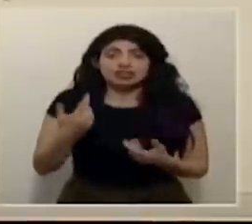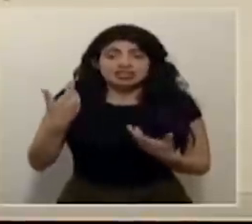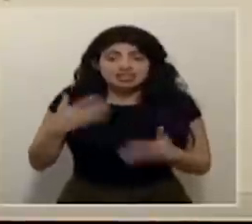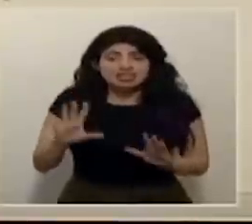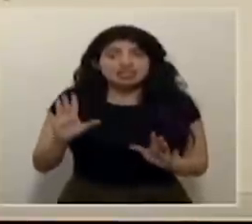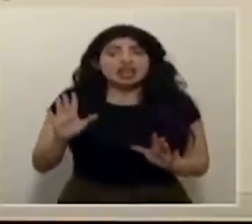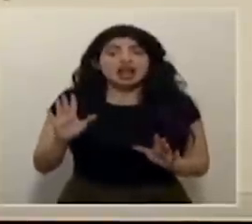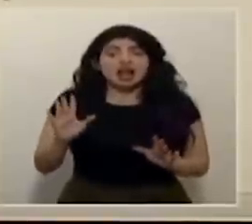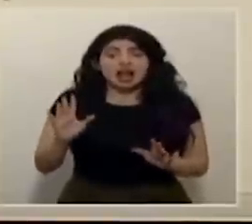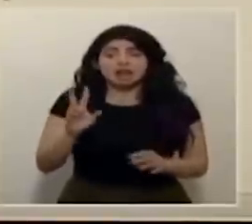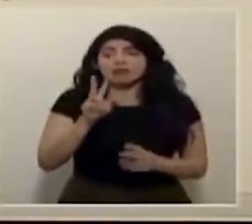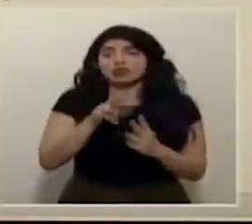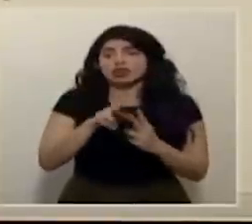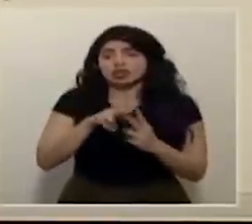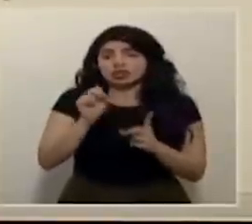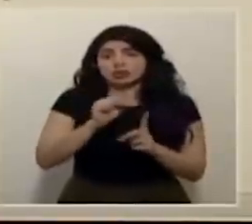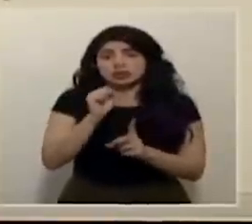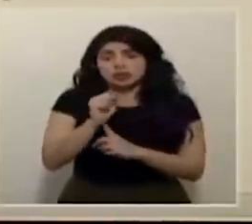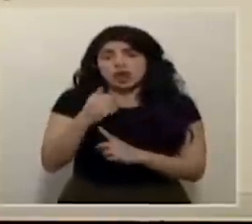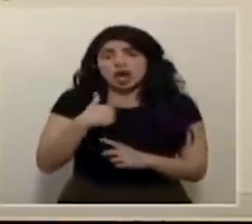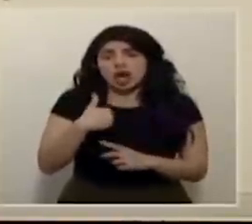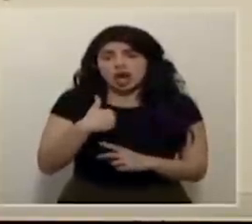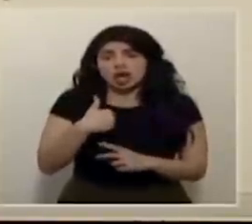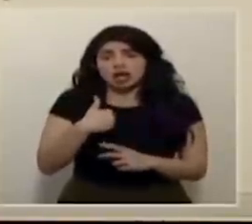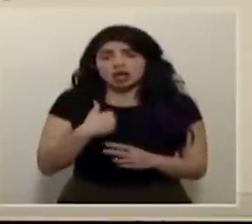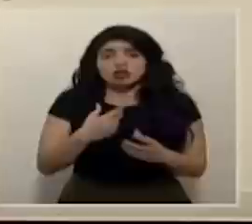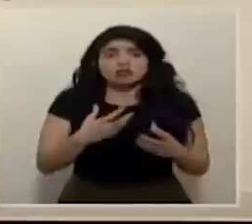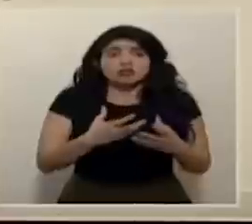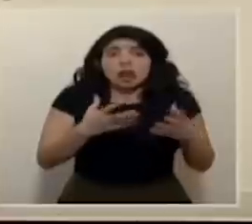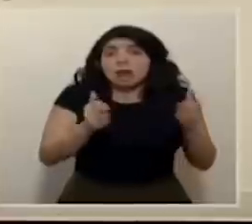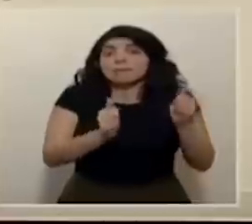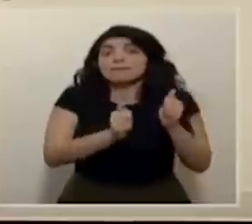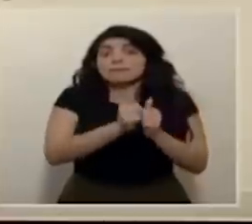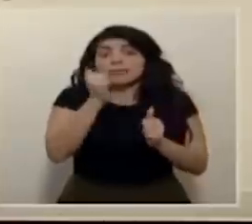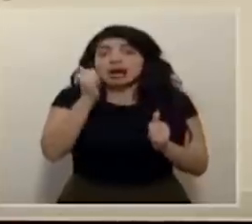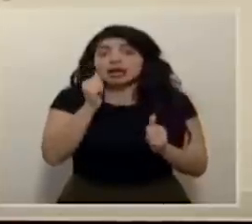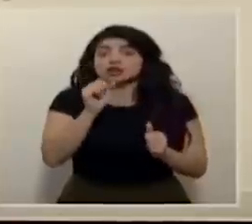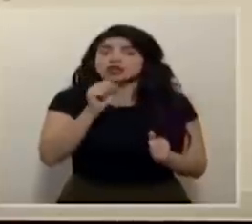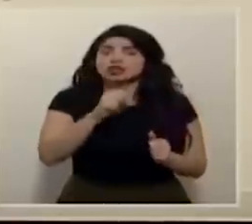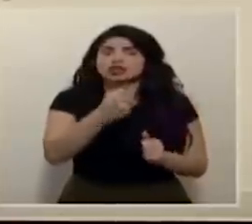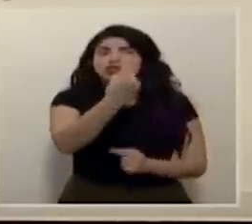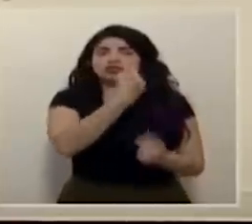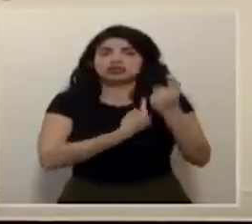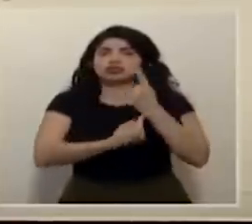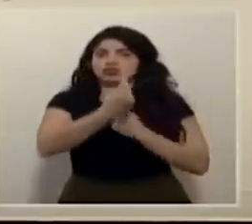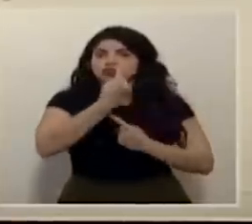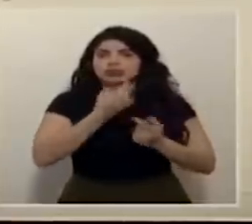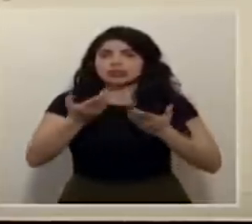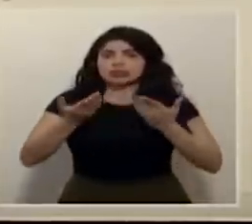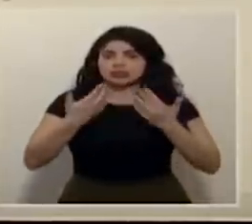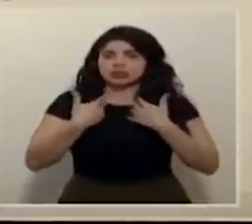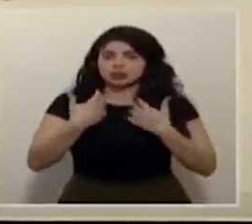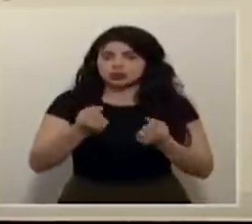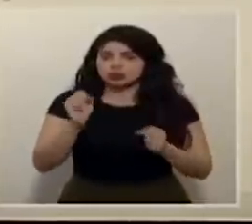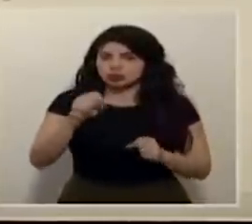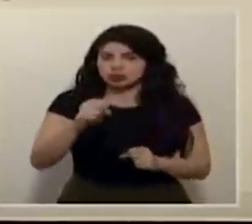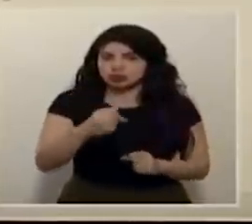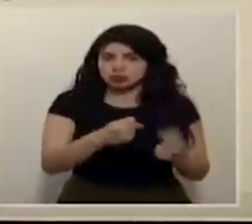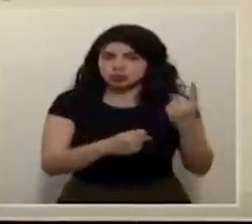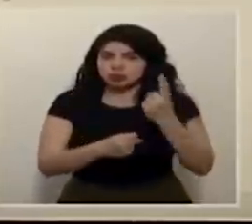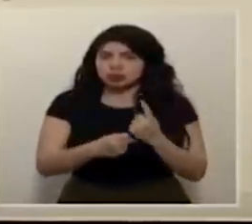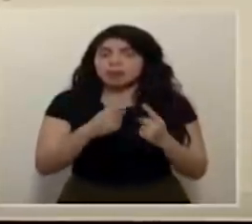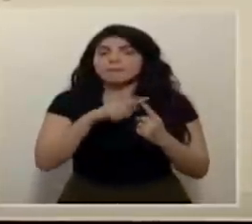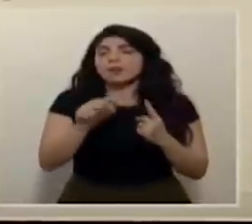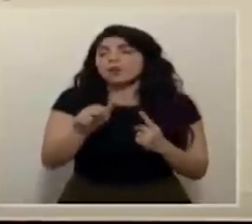tenido pues de las dos situaciones pues muchos yo diría que la mayoría sí están llegando a los servicios de salud pero